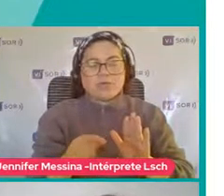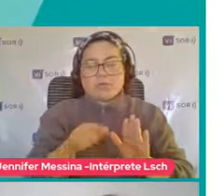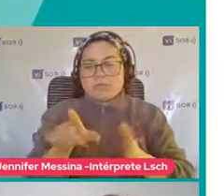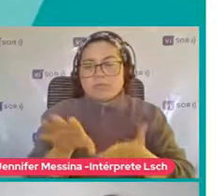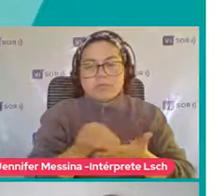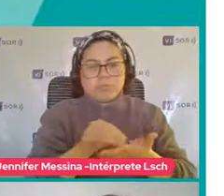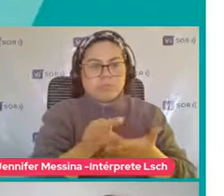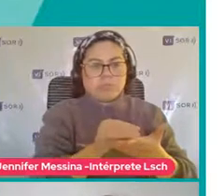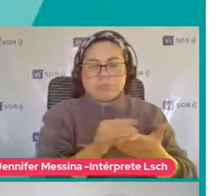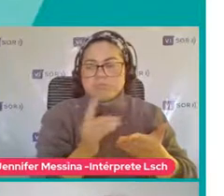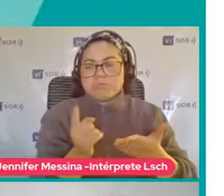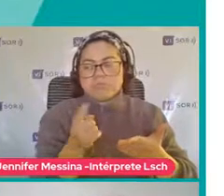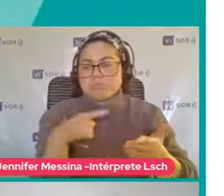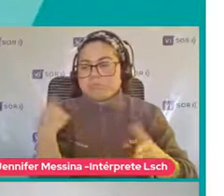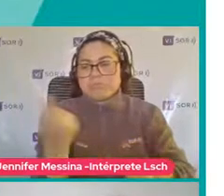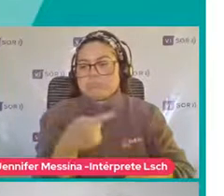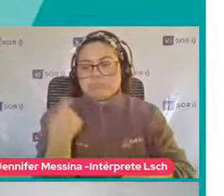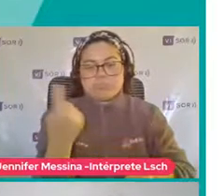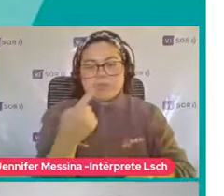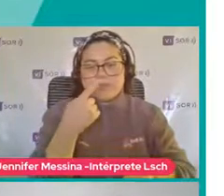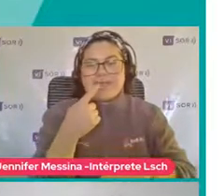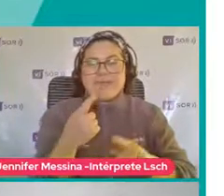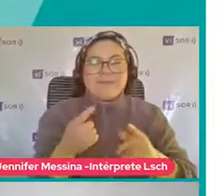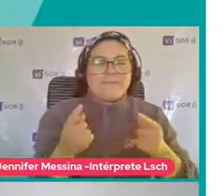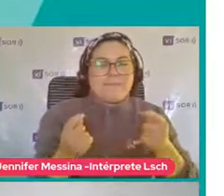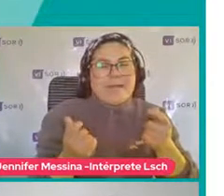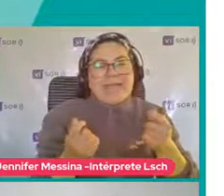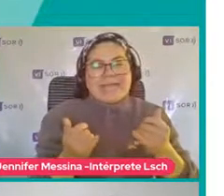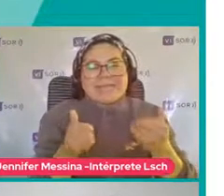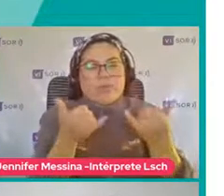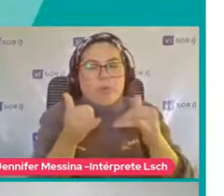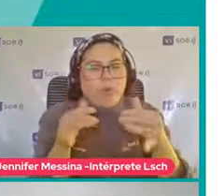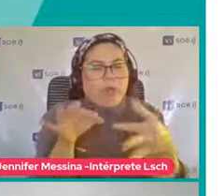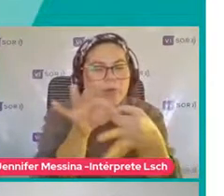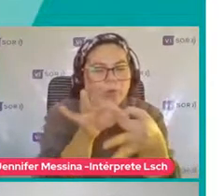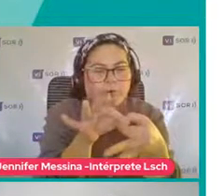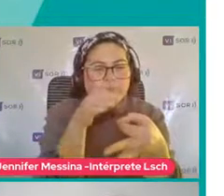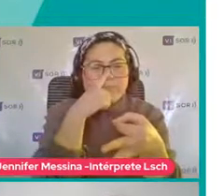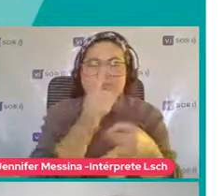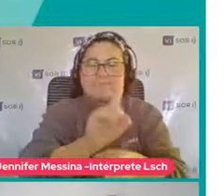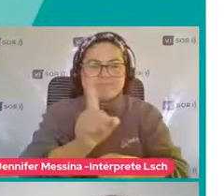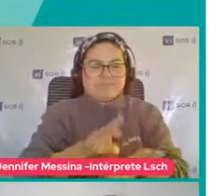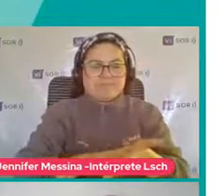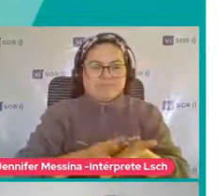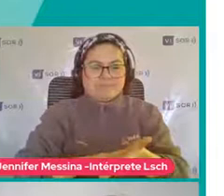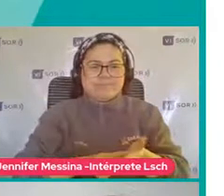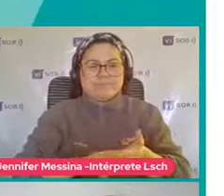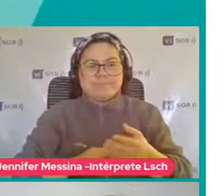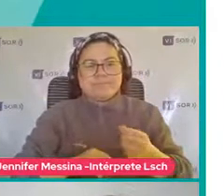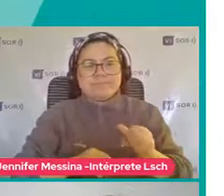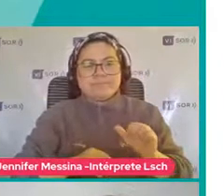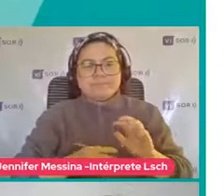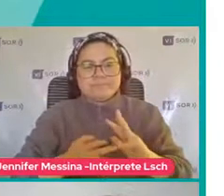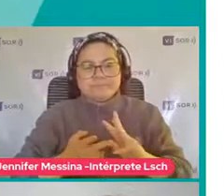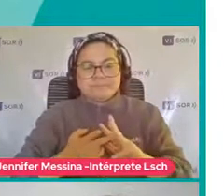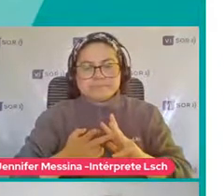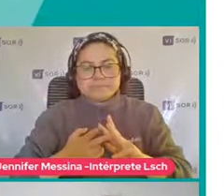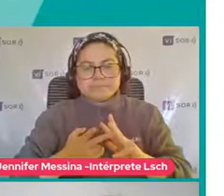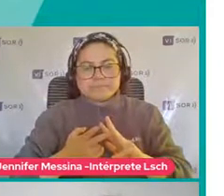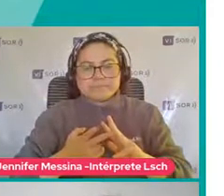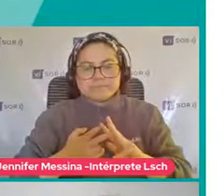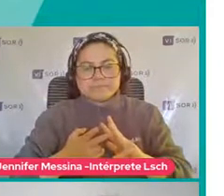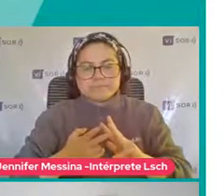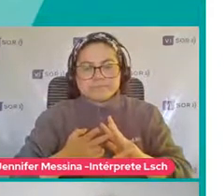quieren Pero pareciera Que están jugando Con un otro Pero no lo están ¿Ya? No hay interacción También aquí hay otra pregunta Que dice